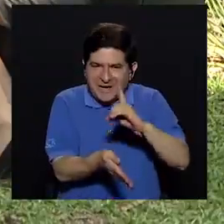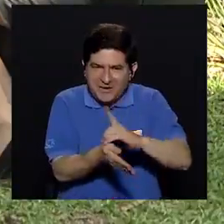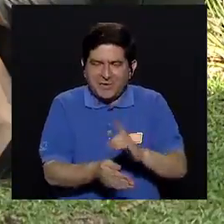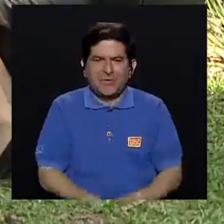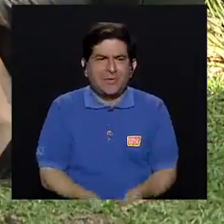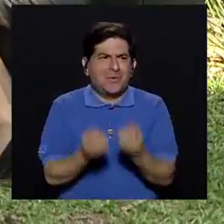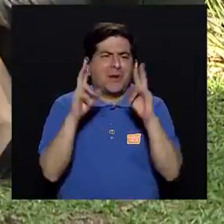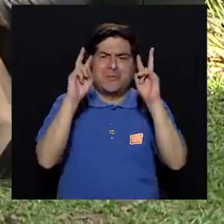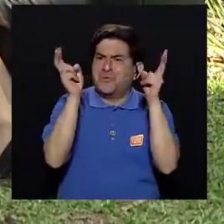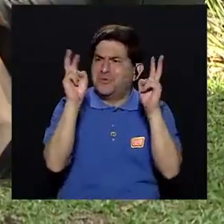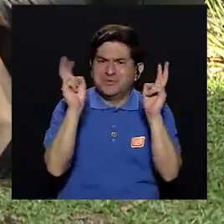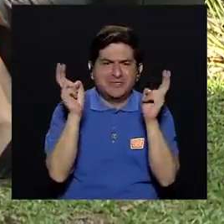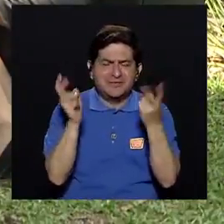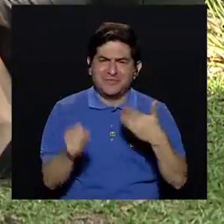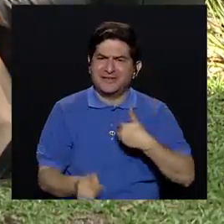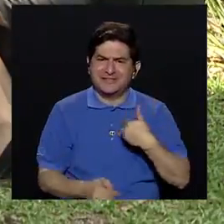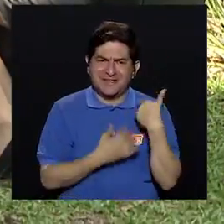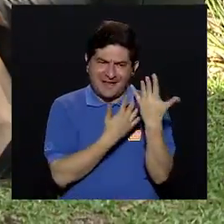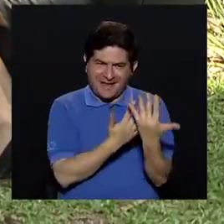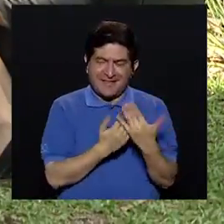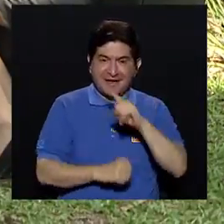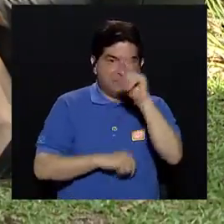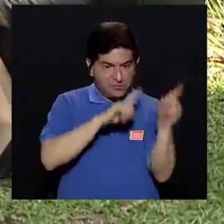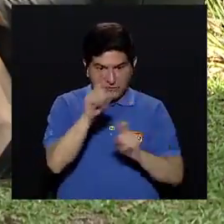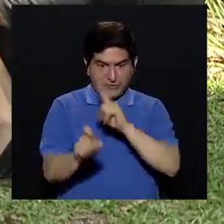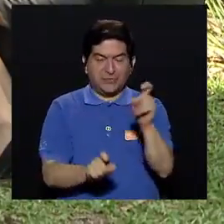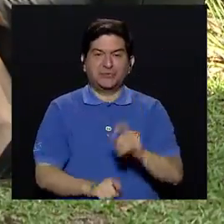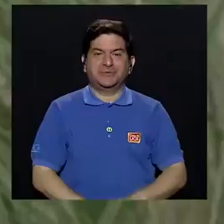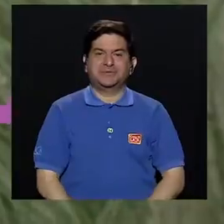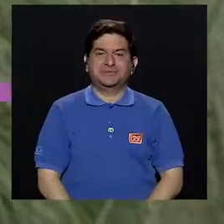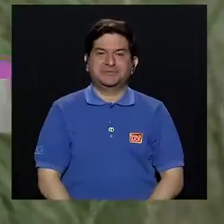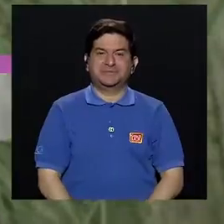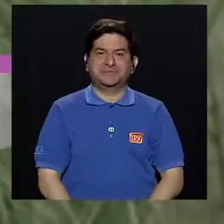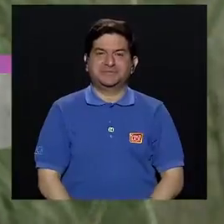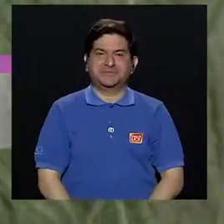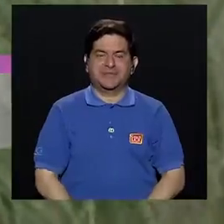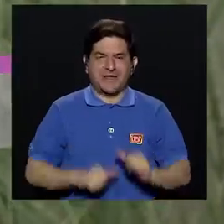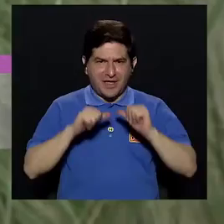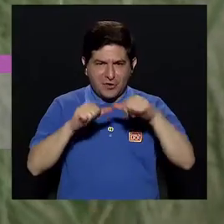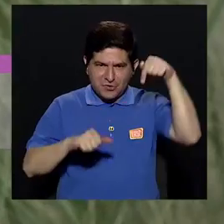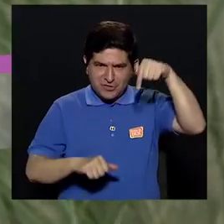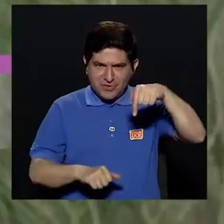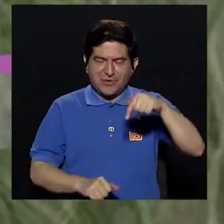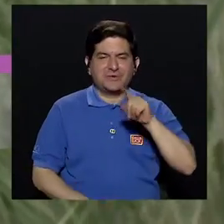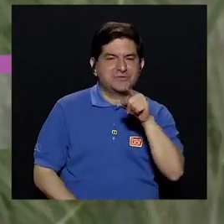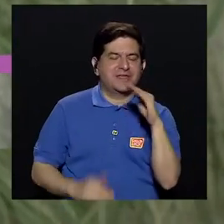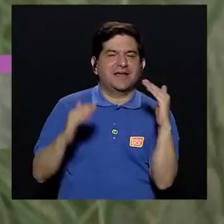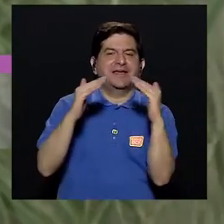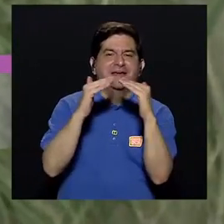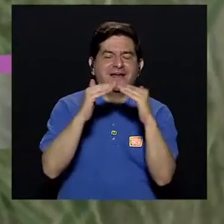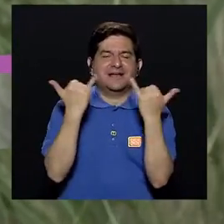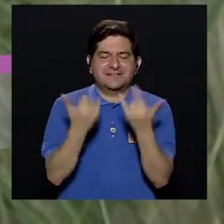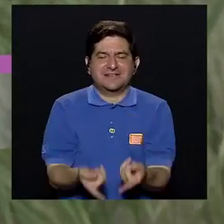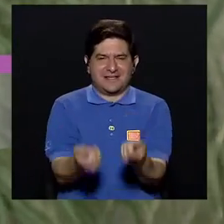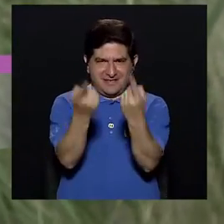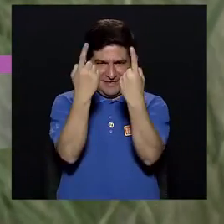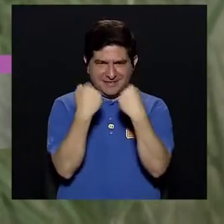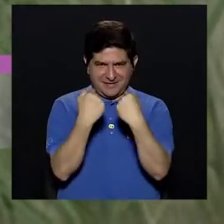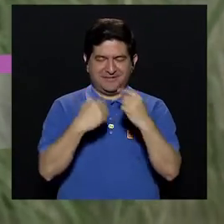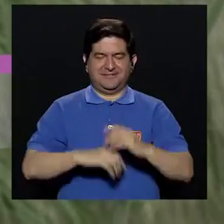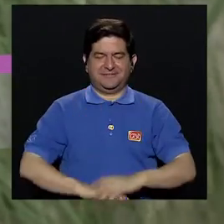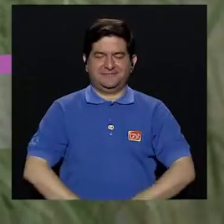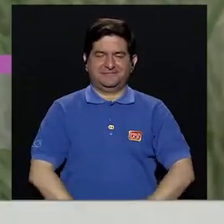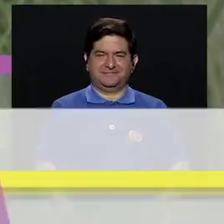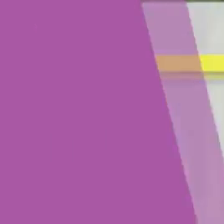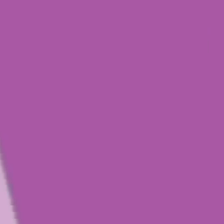son muchos los temas que tenemos aquí pendientes, malas consultas, ¿verdad? Gracias. Quédense ustedes allá en sus casas y ya regresamos después